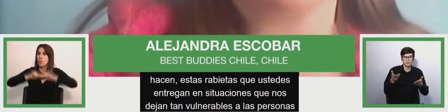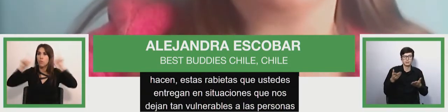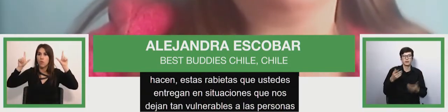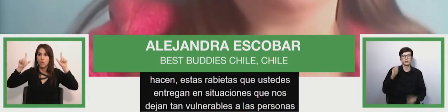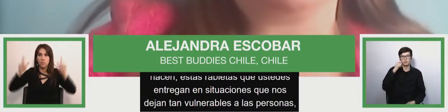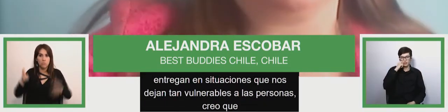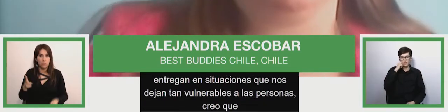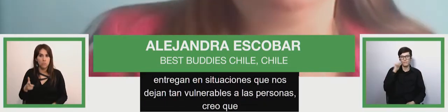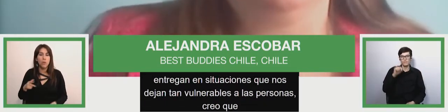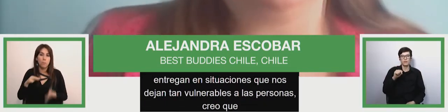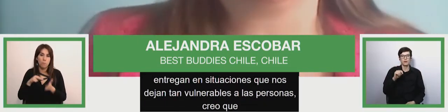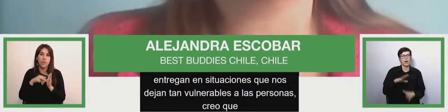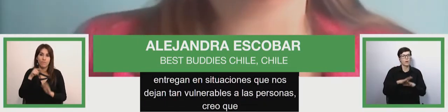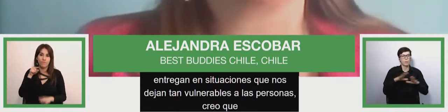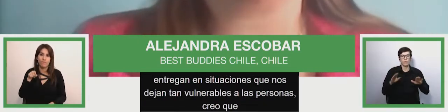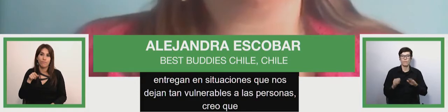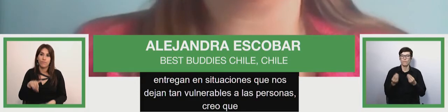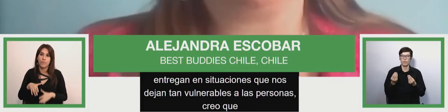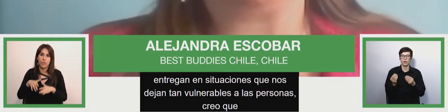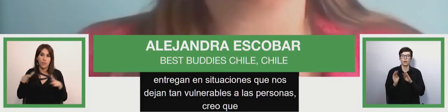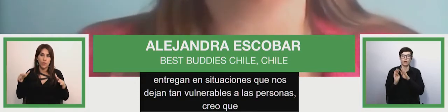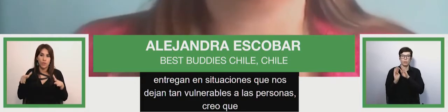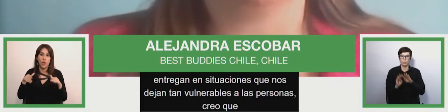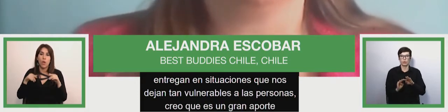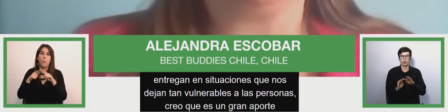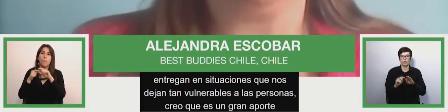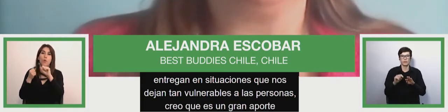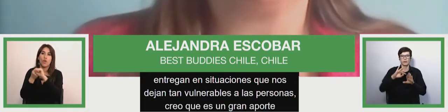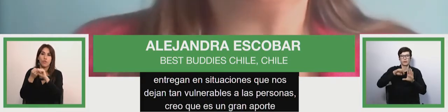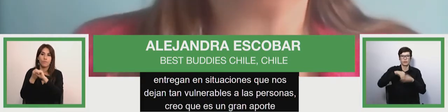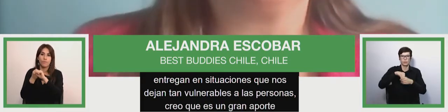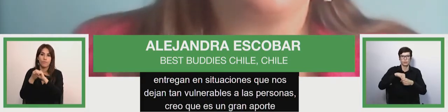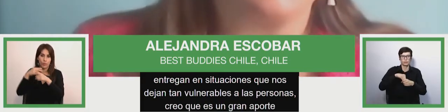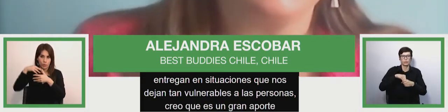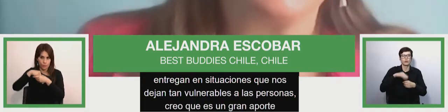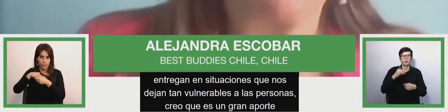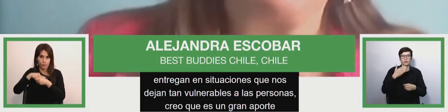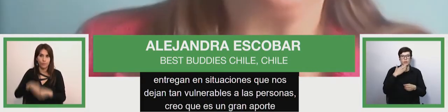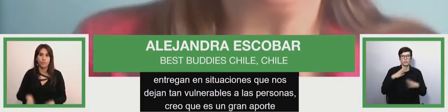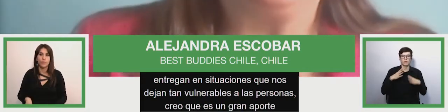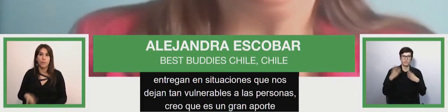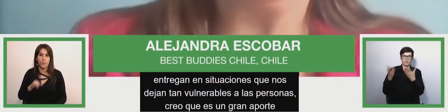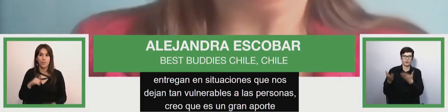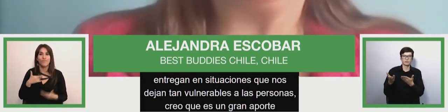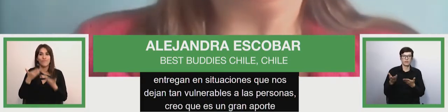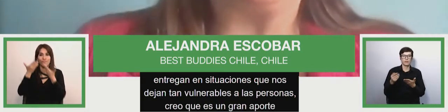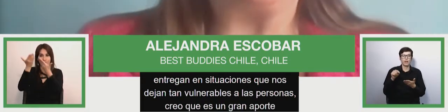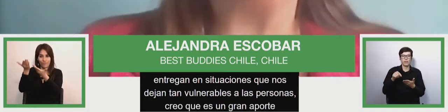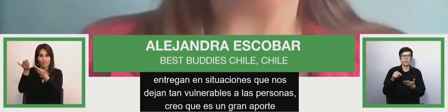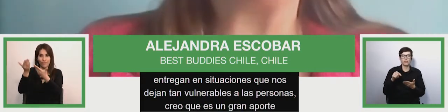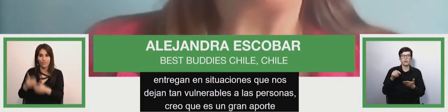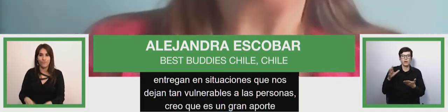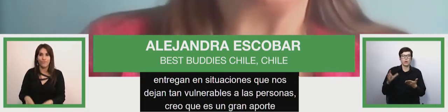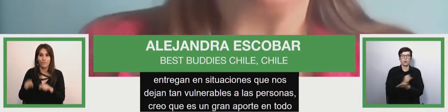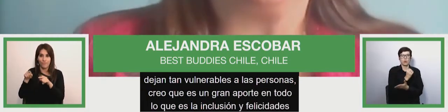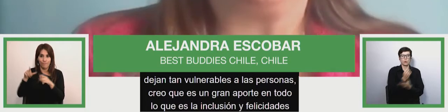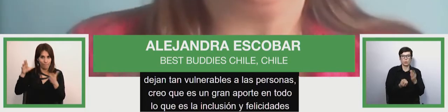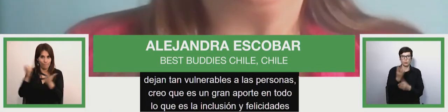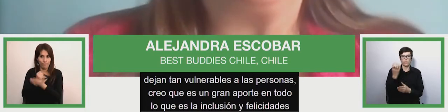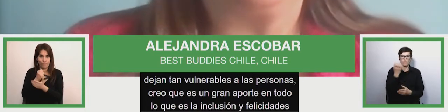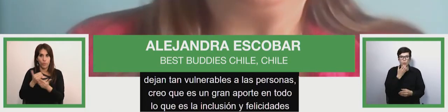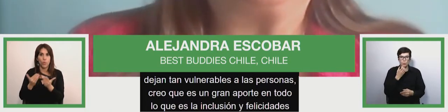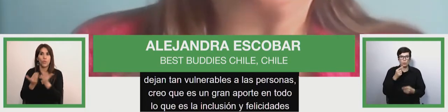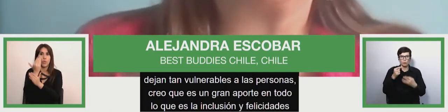un gran aporte en todo lo que es la inclusión y felicidades por este nuevos cursos